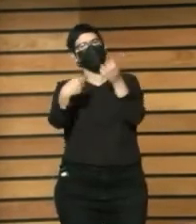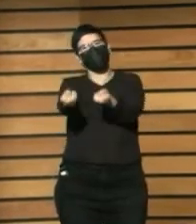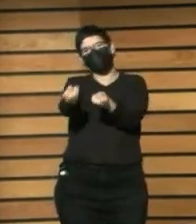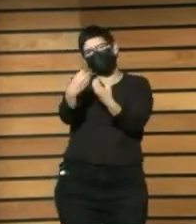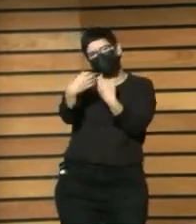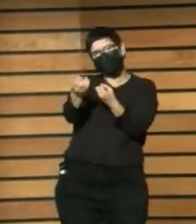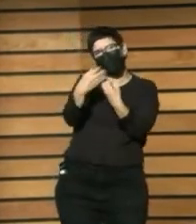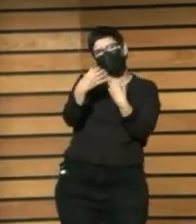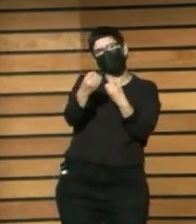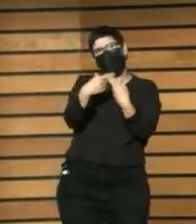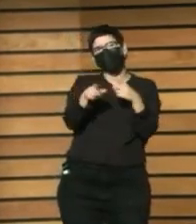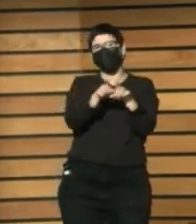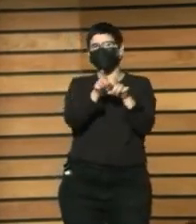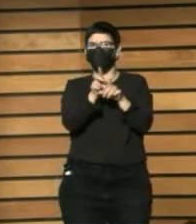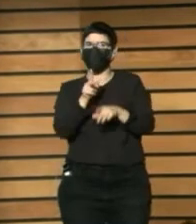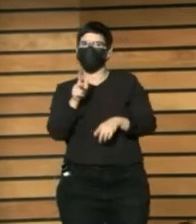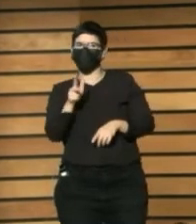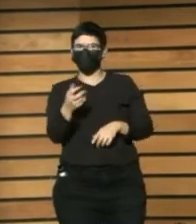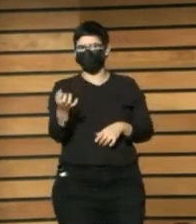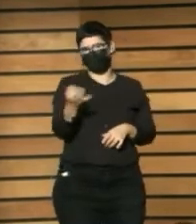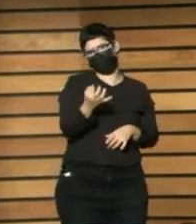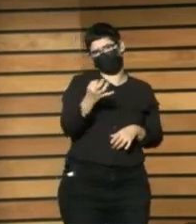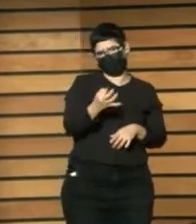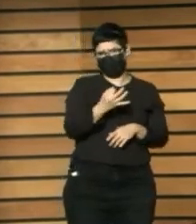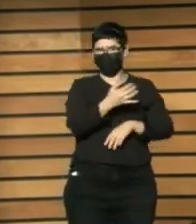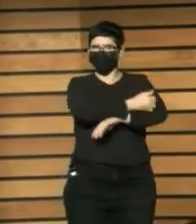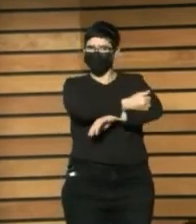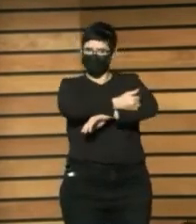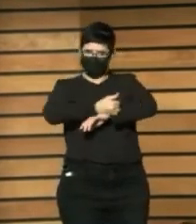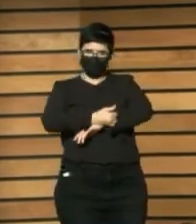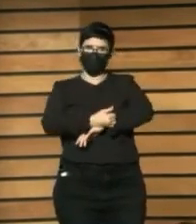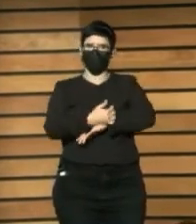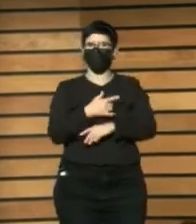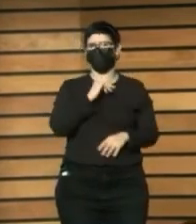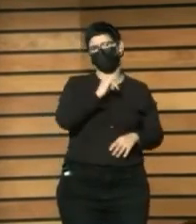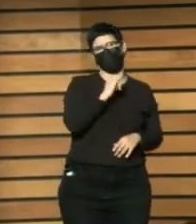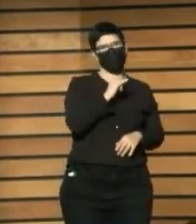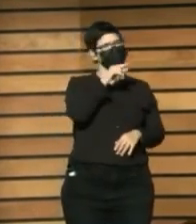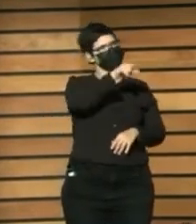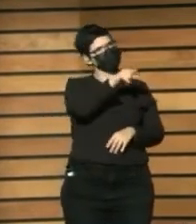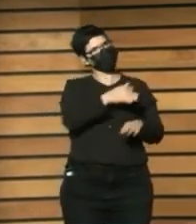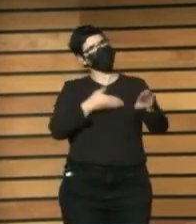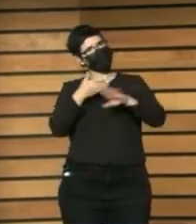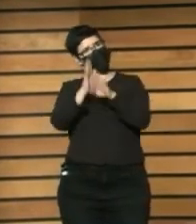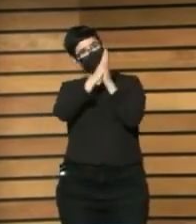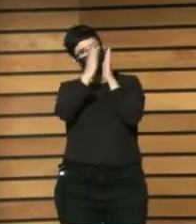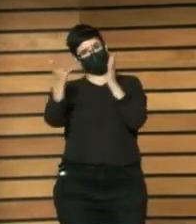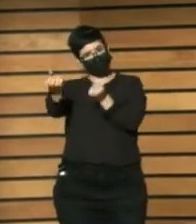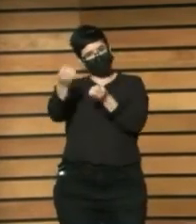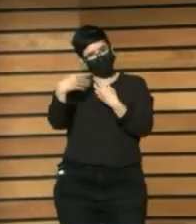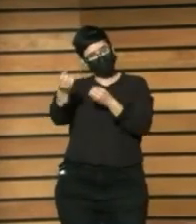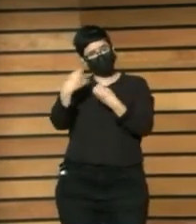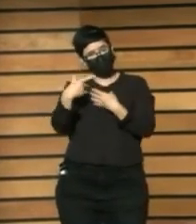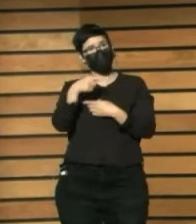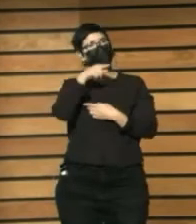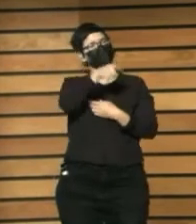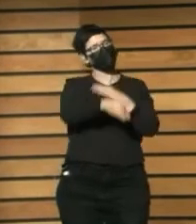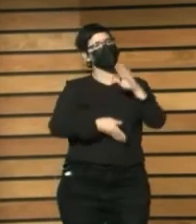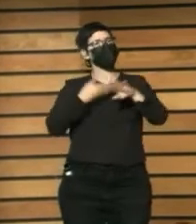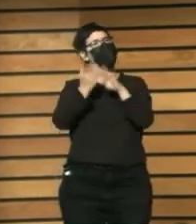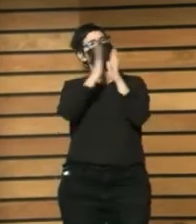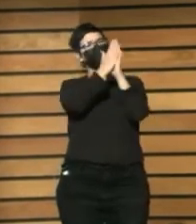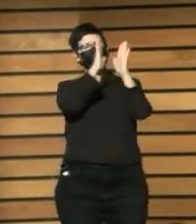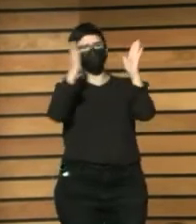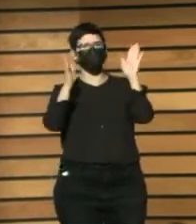mismo Acerca de sus derechos Y obligaciones Como ciudadano? ¿Usa usted la biblioteca Para mantenerse actualizado